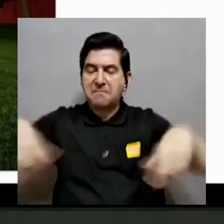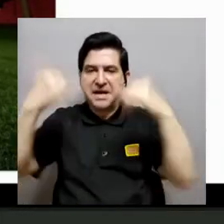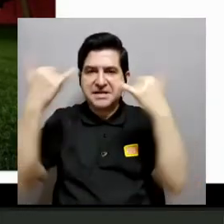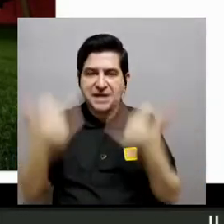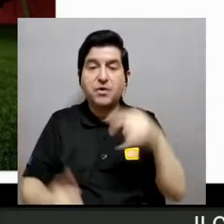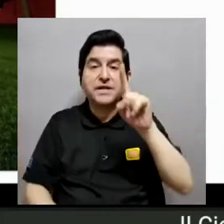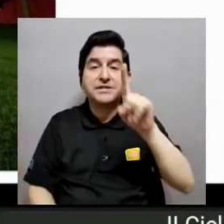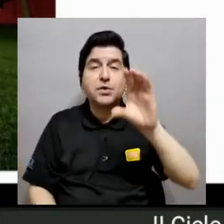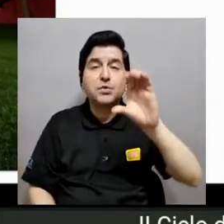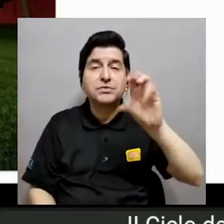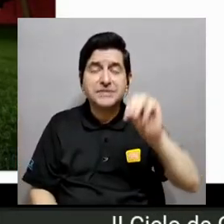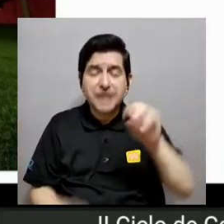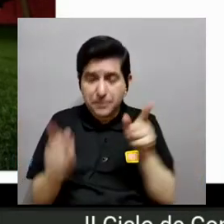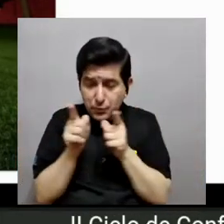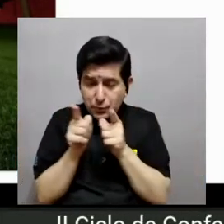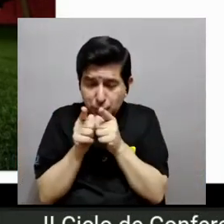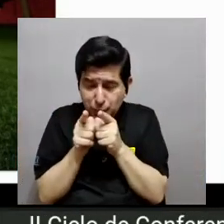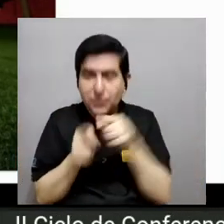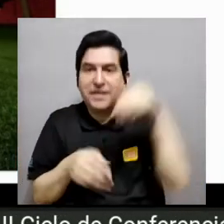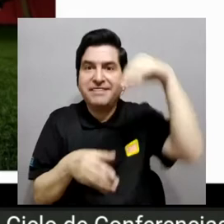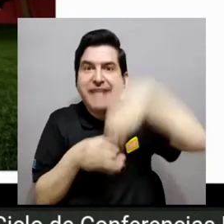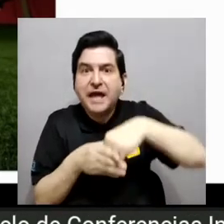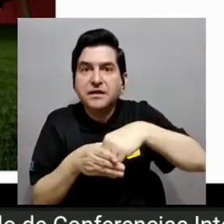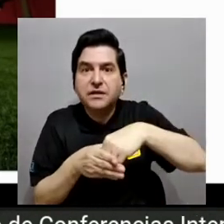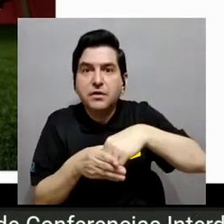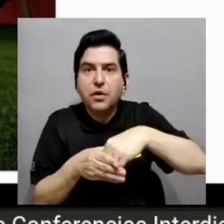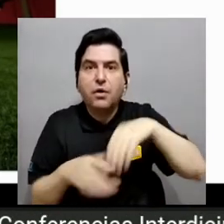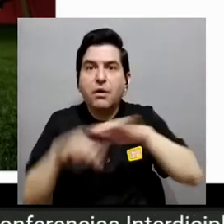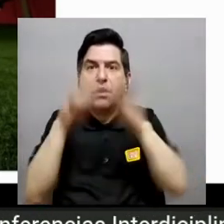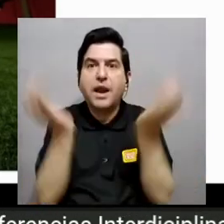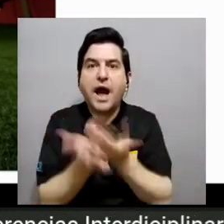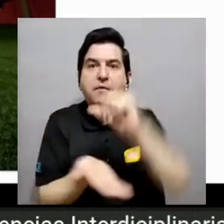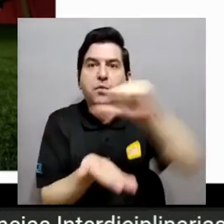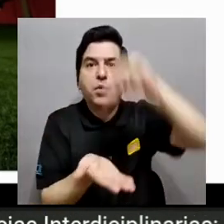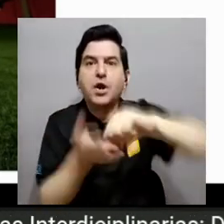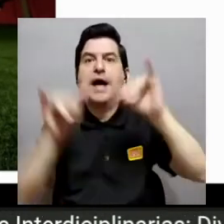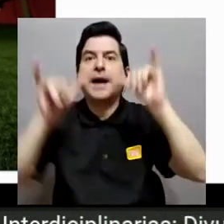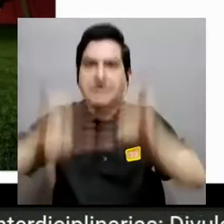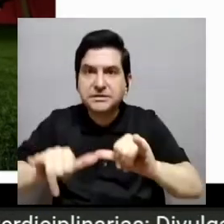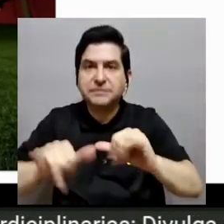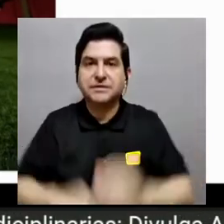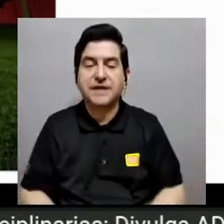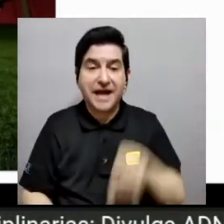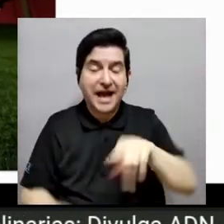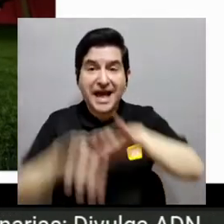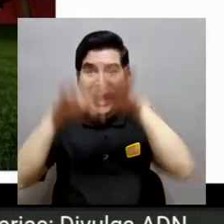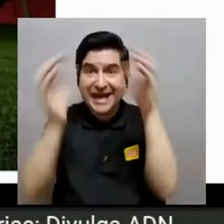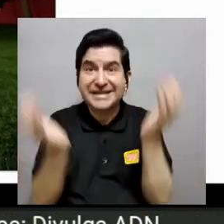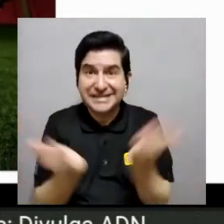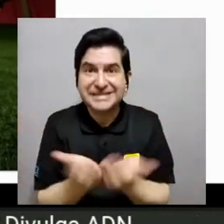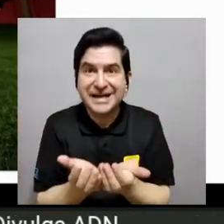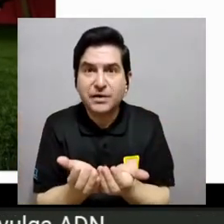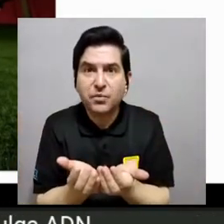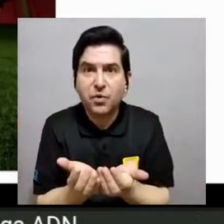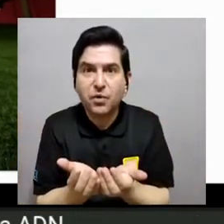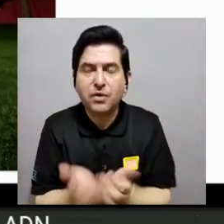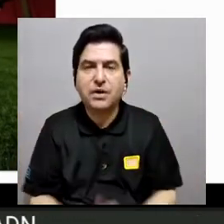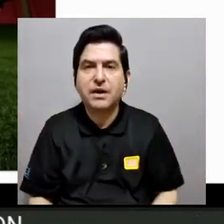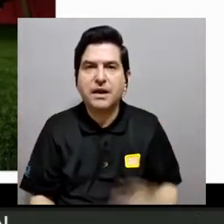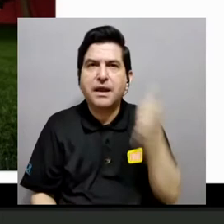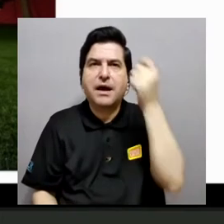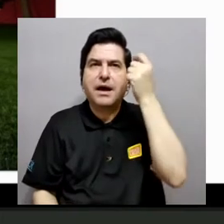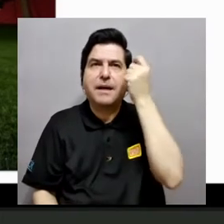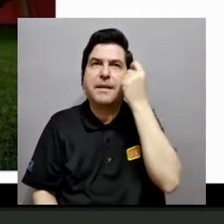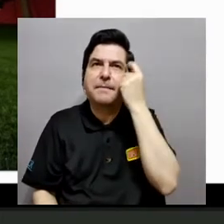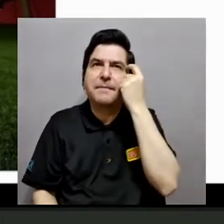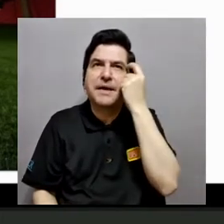fútbol que mide un centímetro. Ahí dentro tenemos la bola de fútbol en el centro. Y en esa bola de fútbol, en esa plaza de un centímetro, nos vamos a